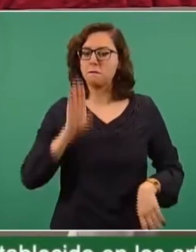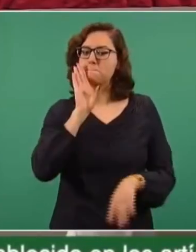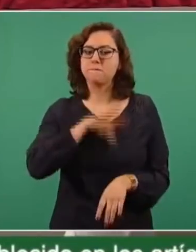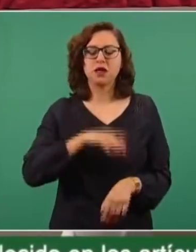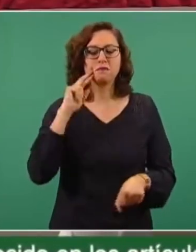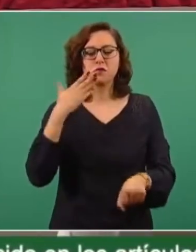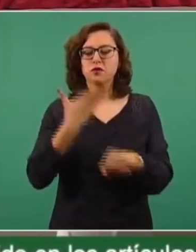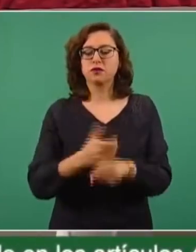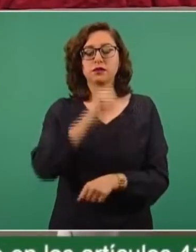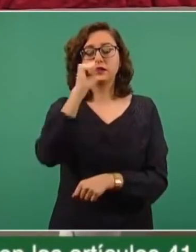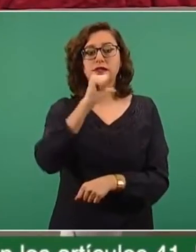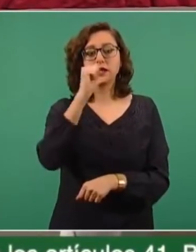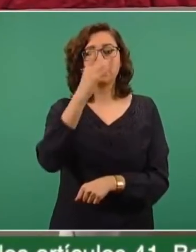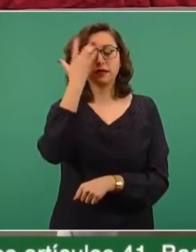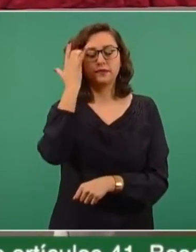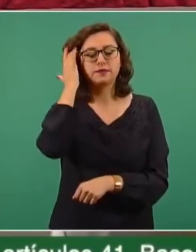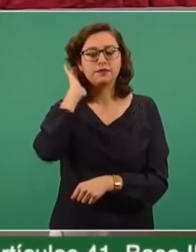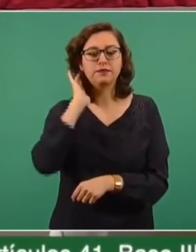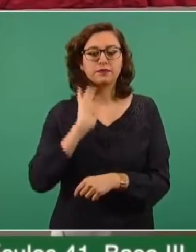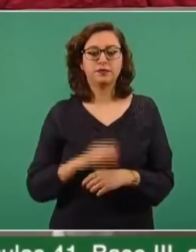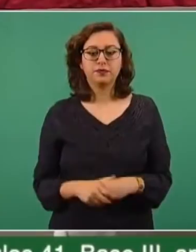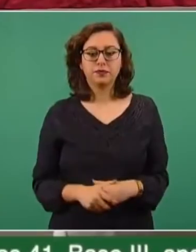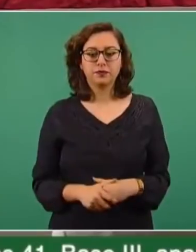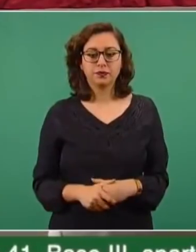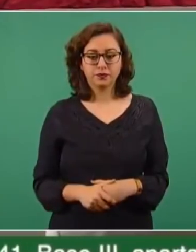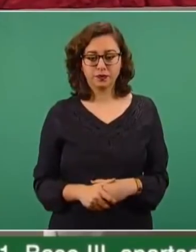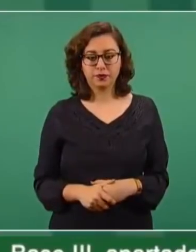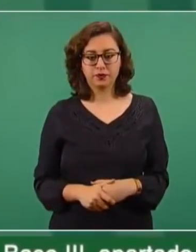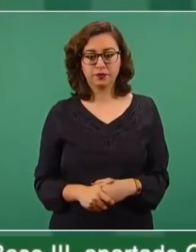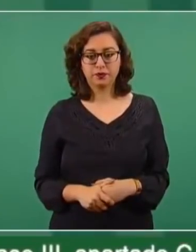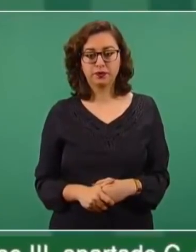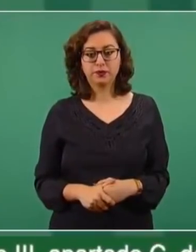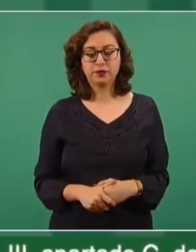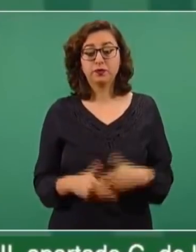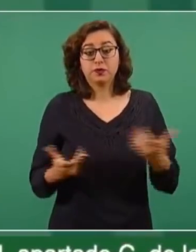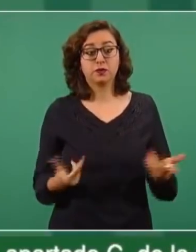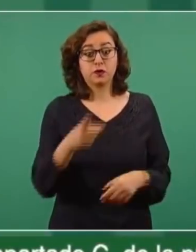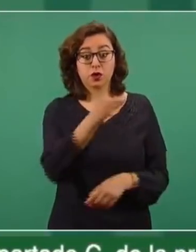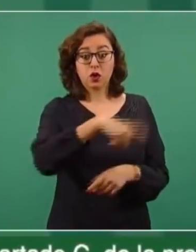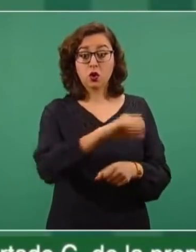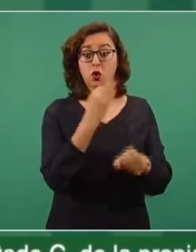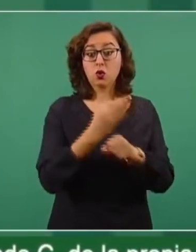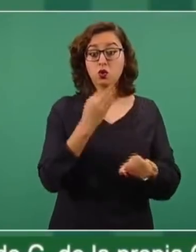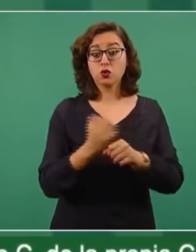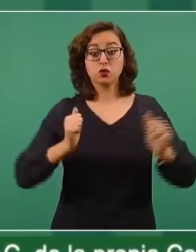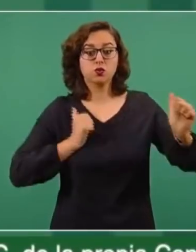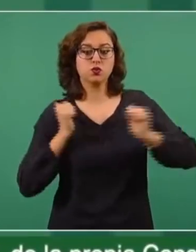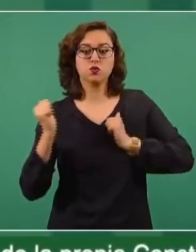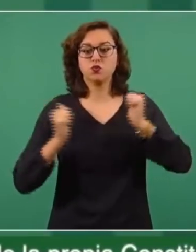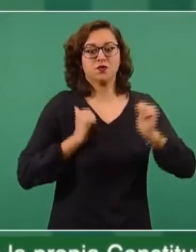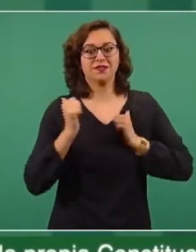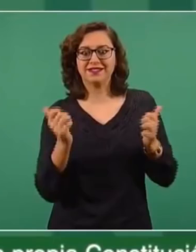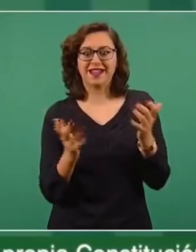No es para sacar raja aprovecharse de la